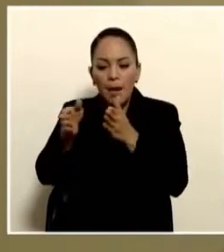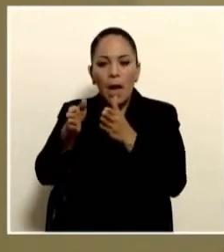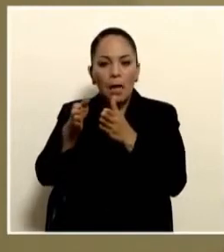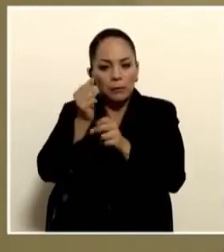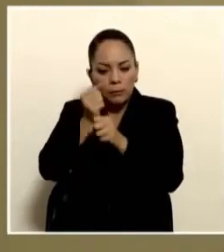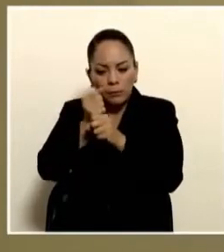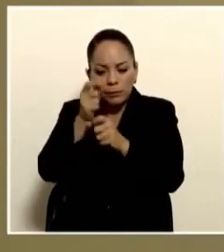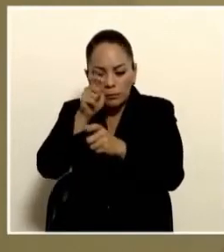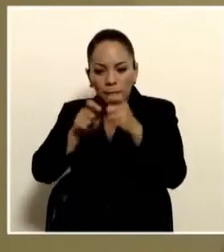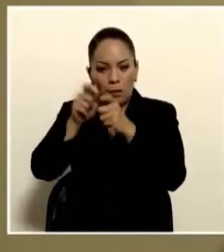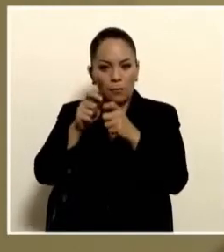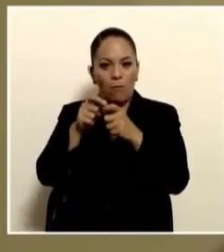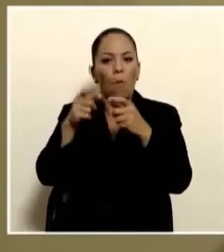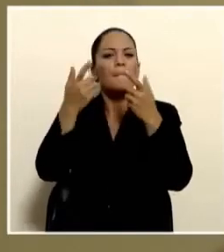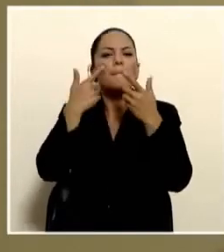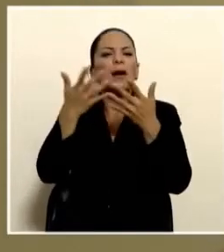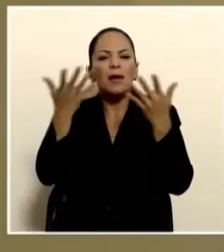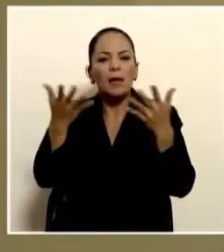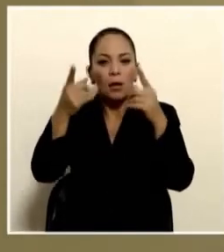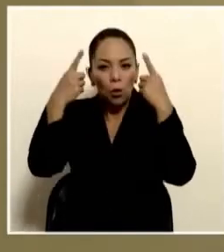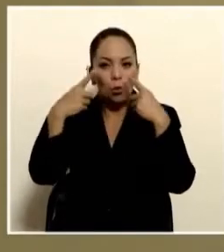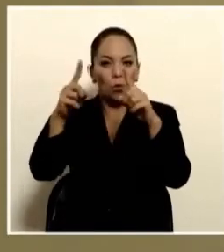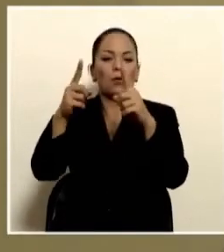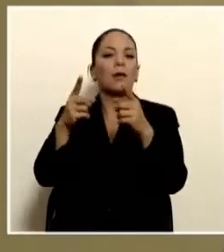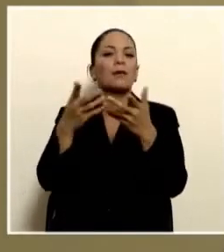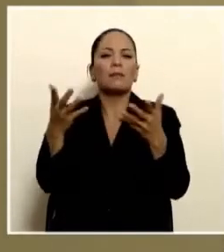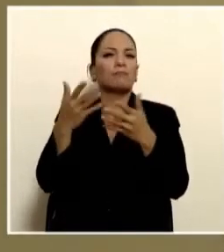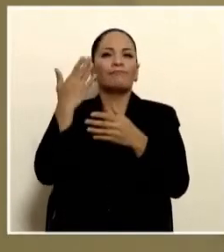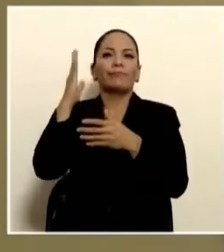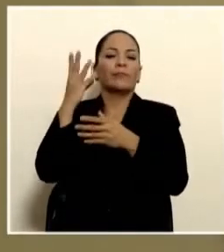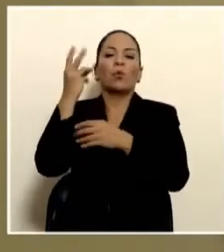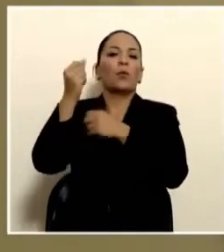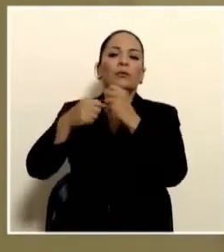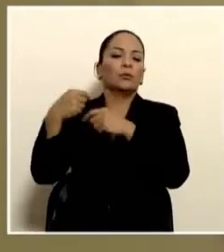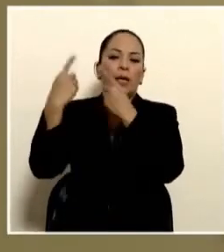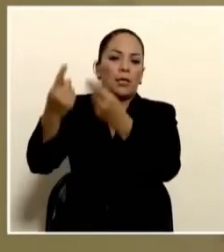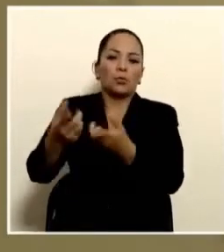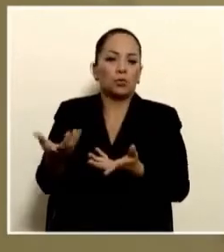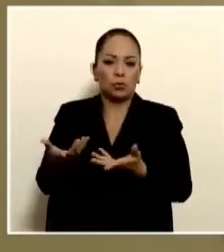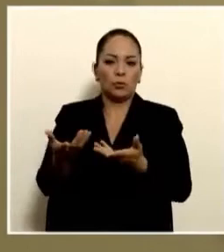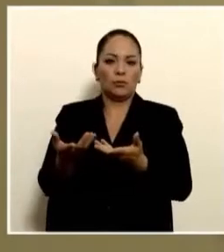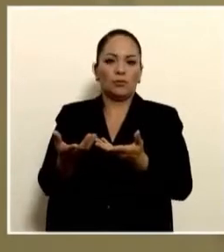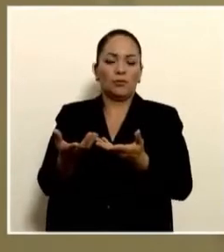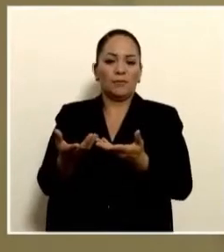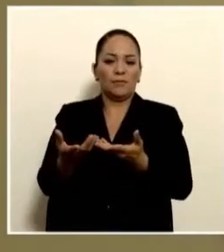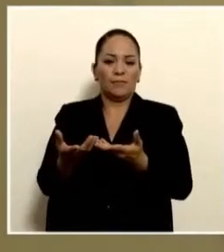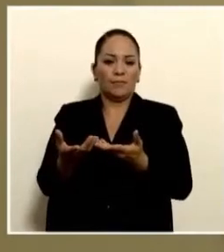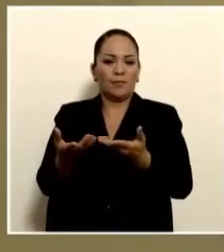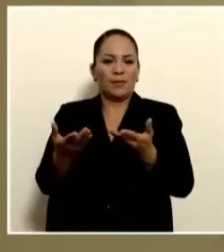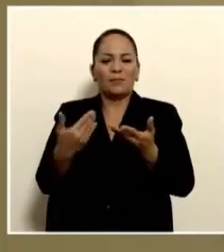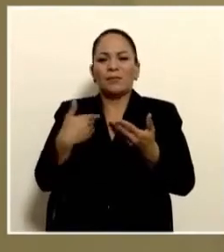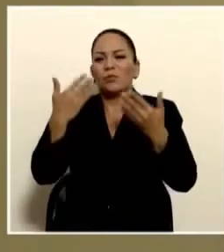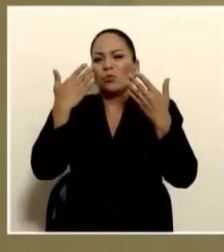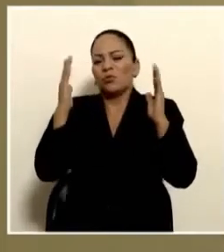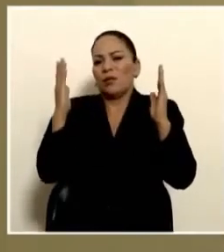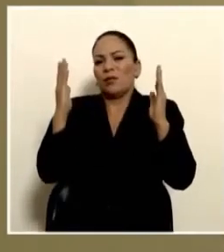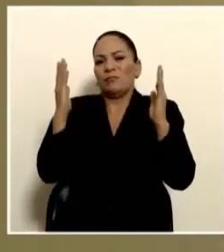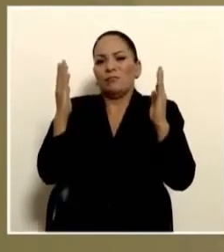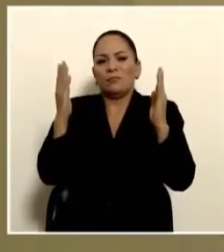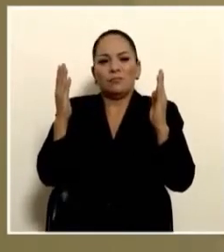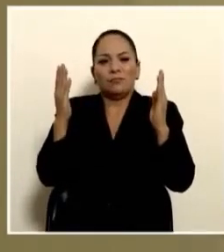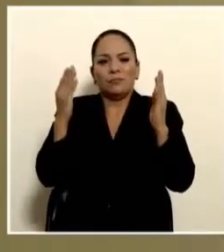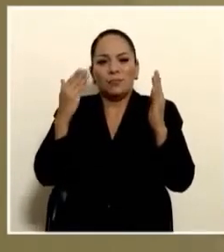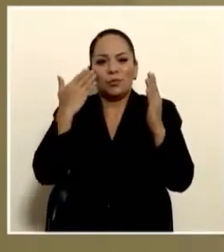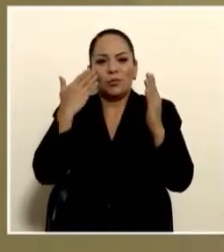para que al fin, luego de no sé cuántos años de vivir, lo que yo no sé, si todos los medios van a